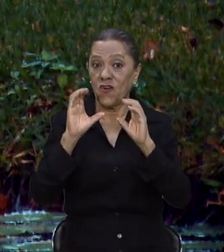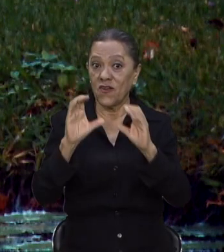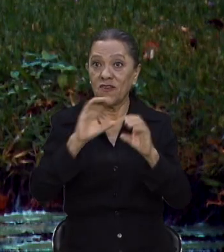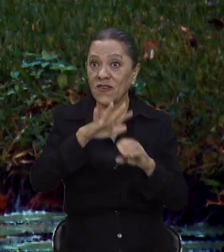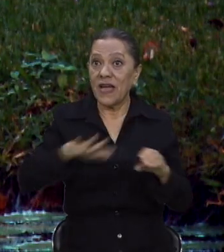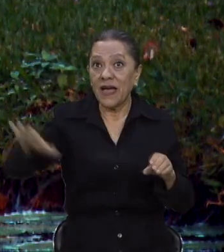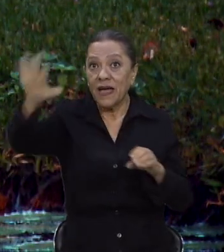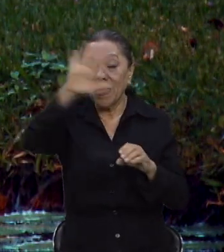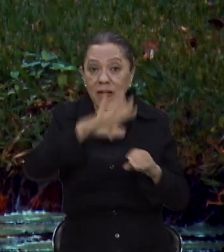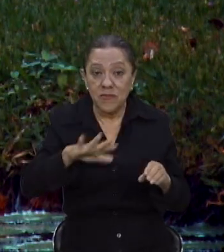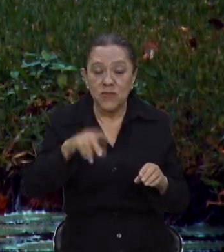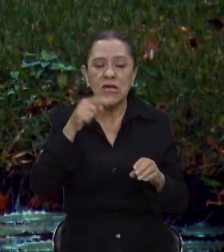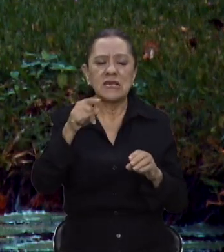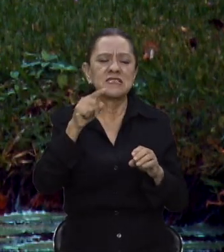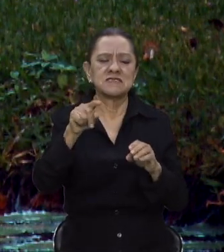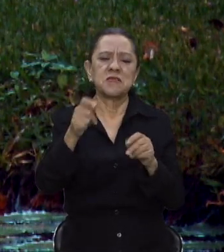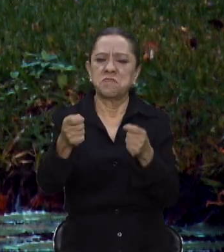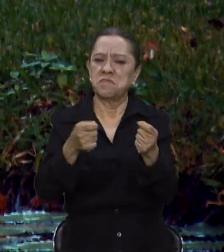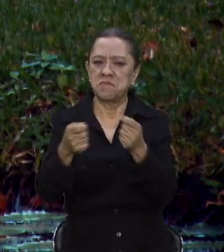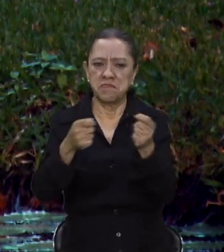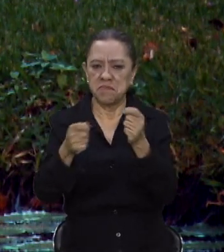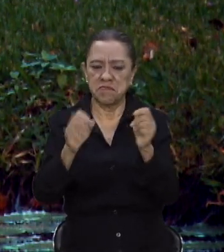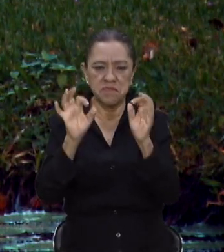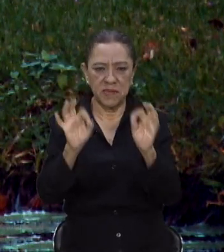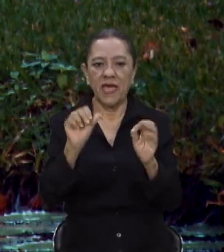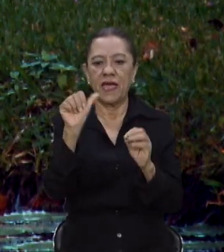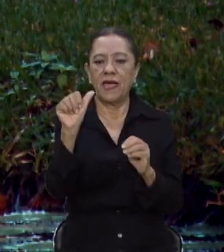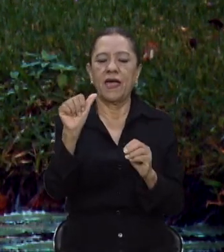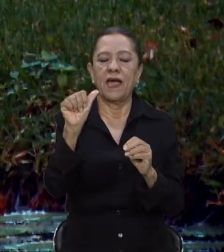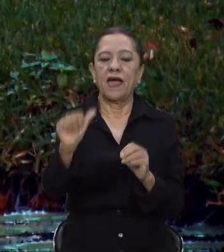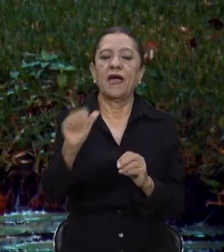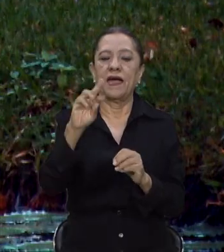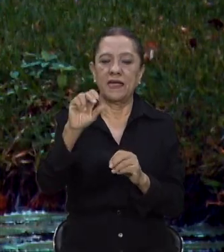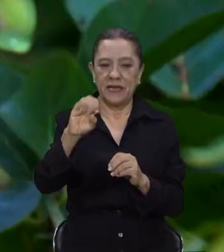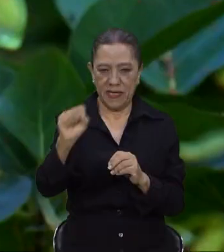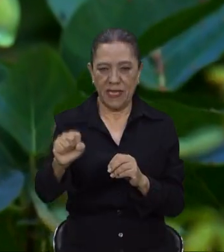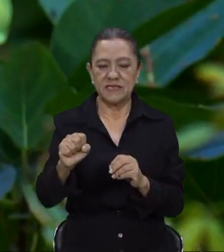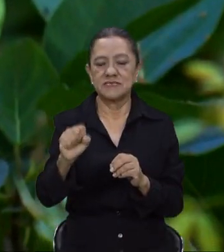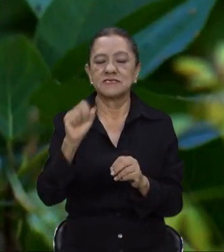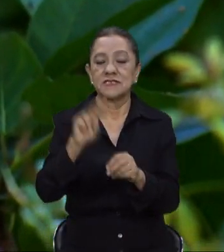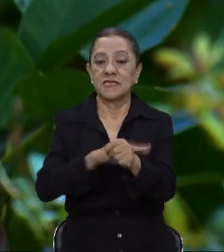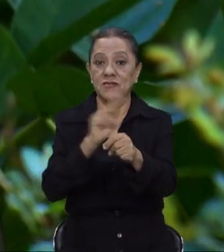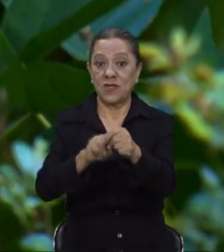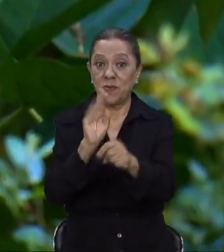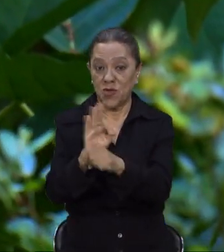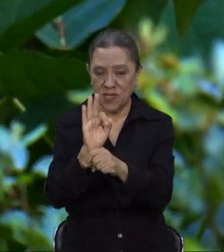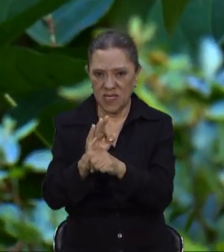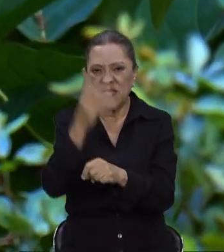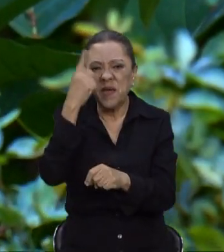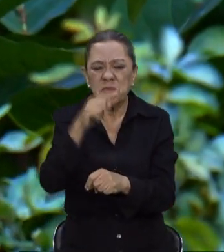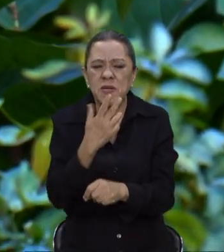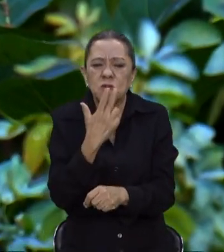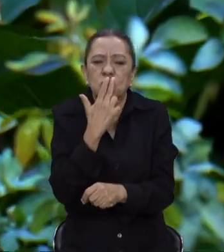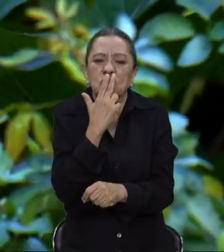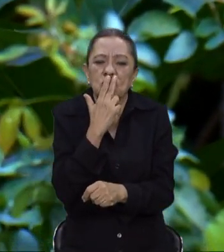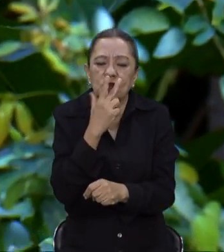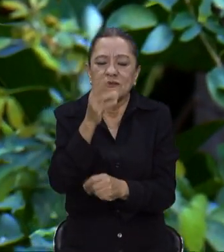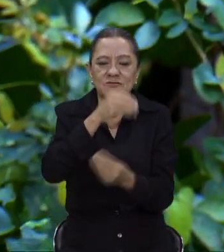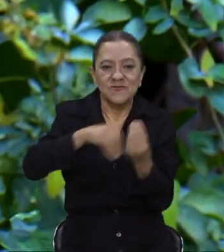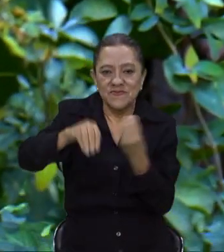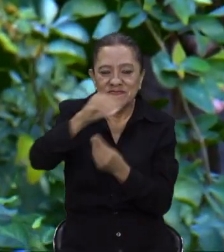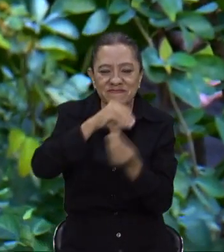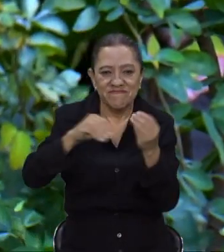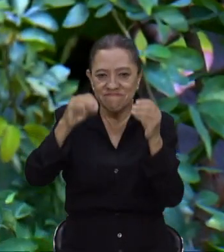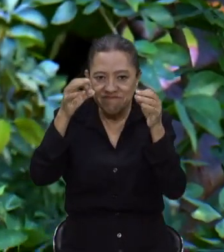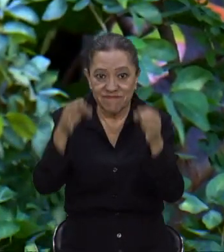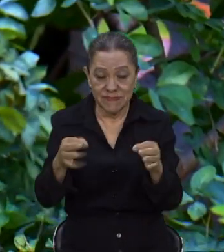encuentran regulados por una red de áreas naturales protegidas, ANPs, con la finalidad de ser preservadas y garantizar